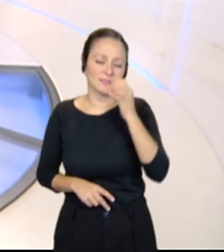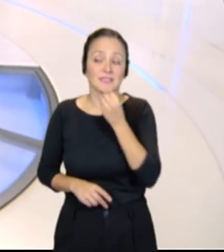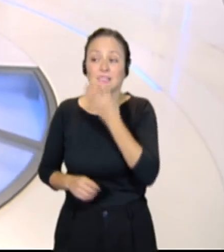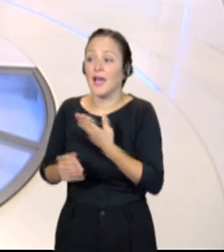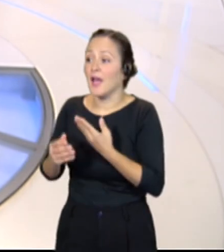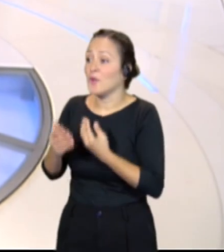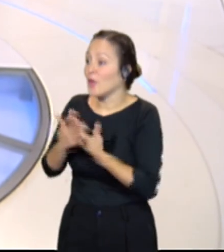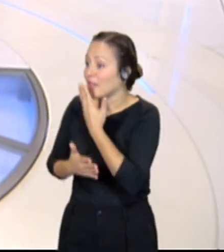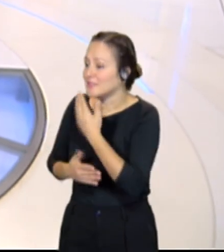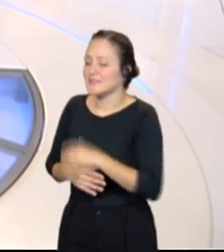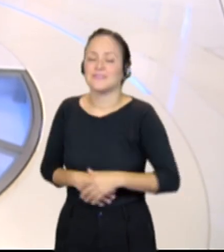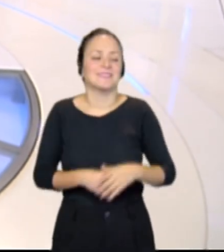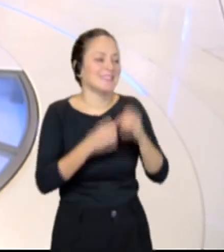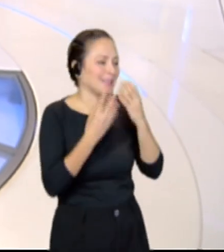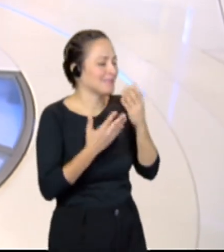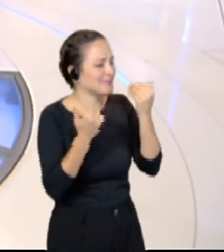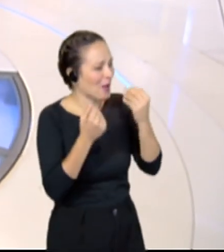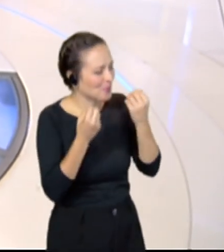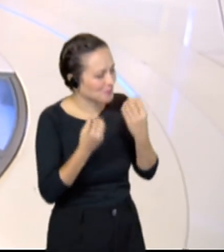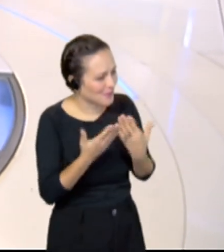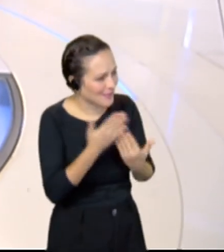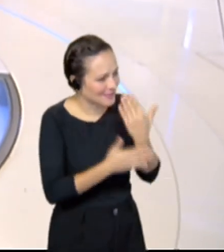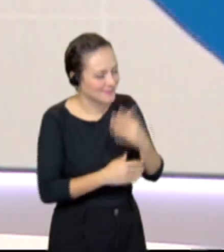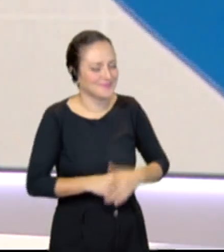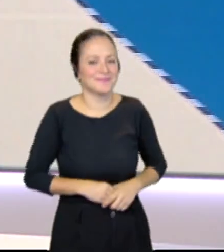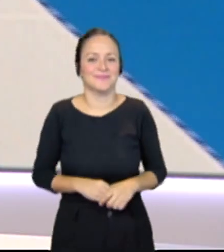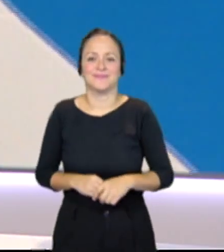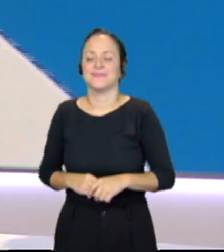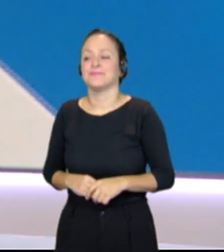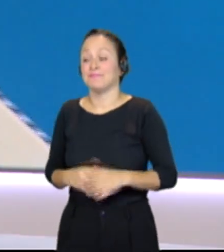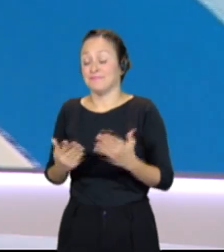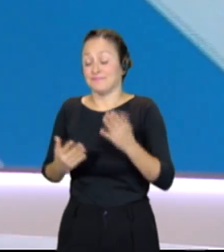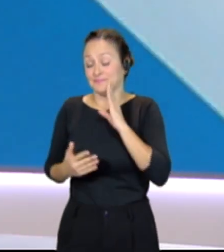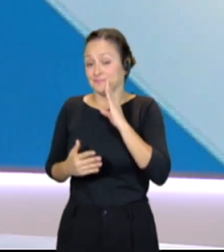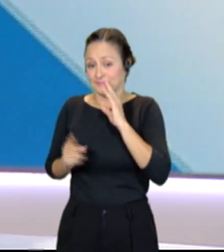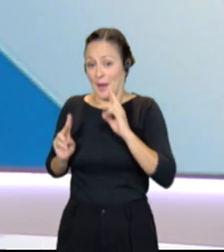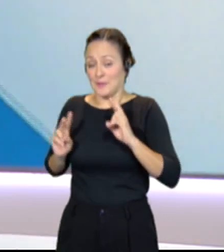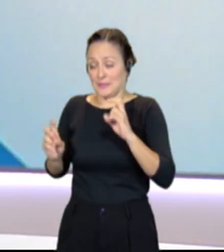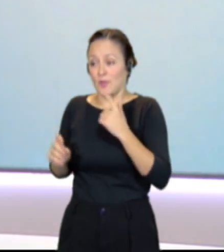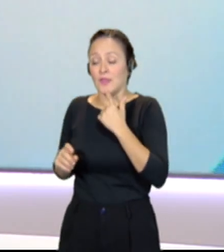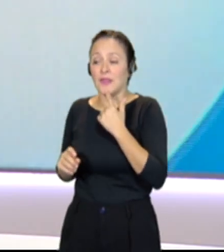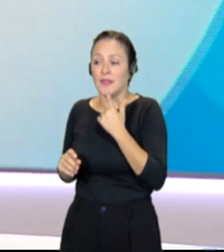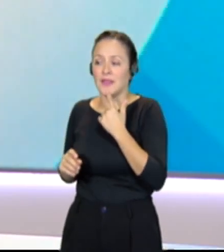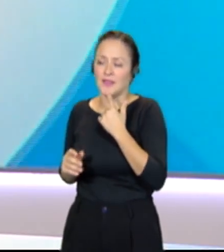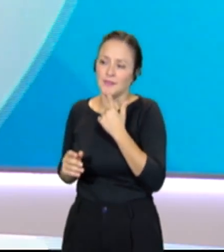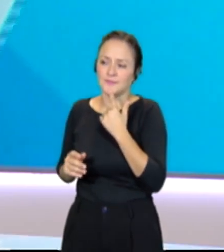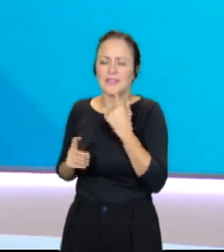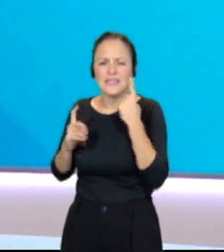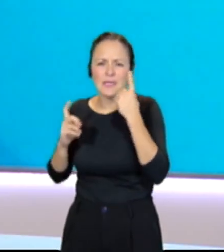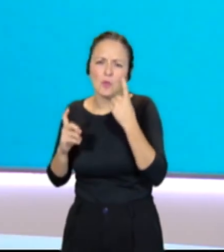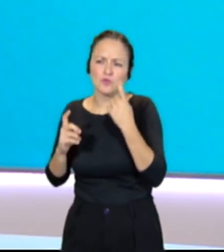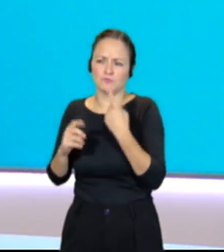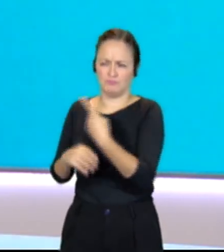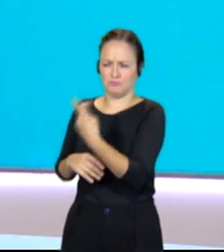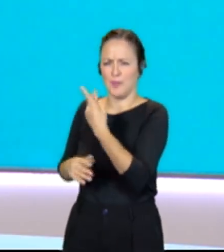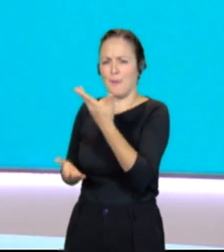Hola, ¿qué tal? Buenos días y saludos cordiales. Bueno, decía al principio que vamos a intentar hacer un pequeño balance de lo que ha sido